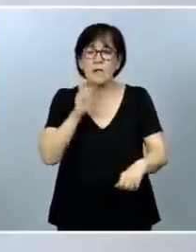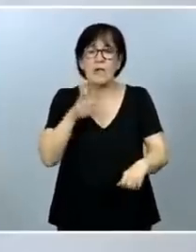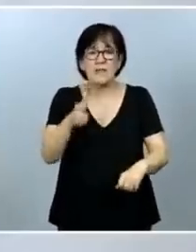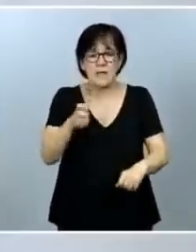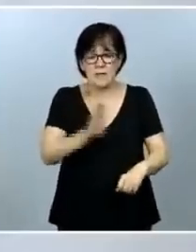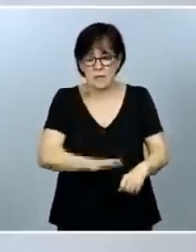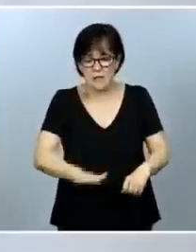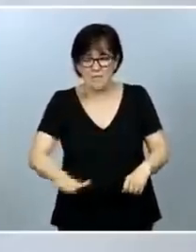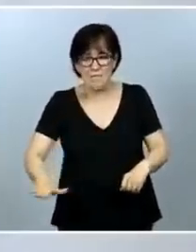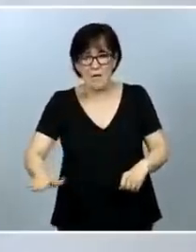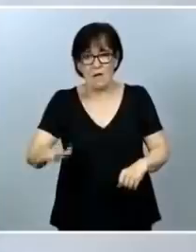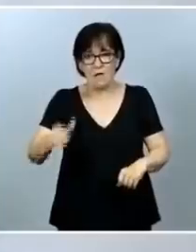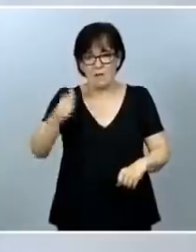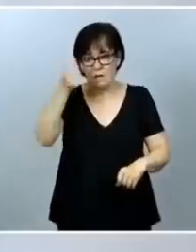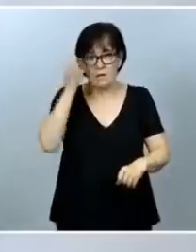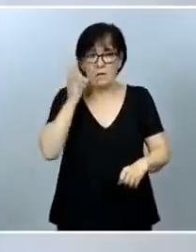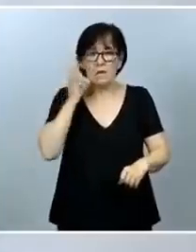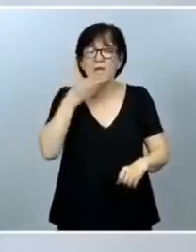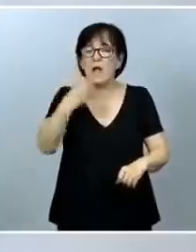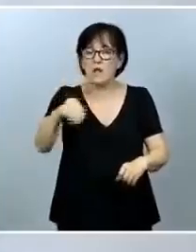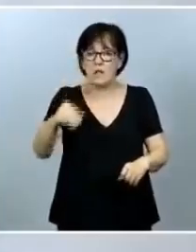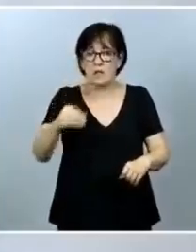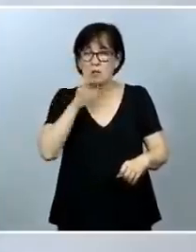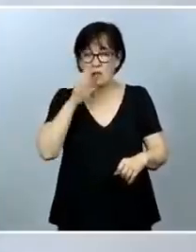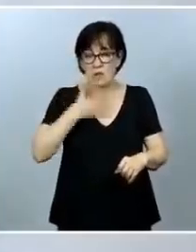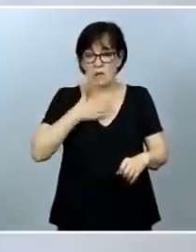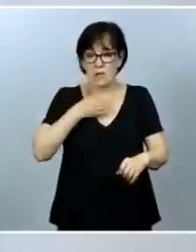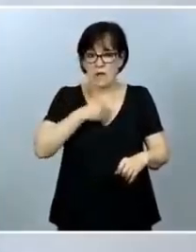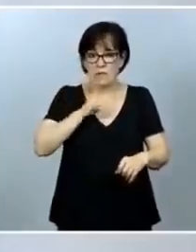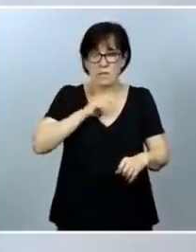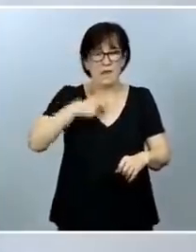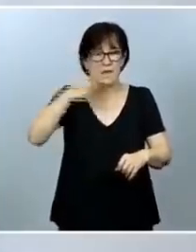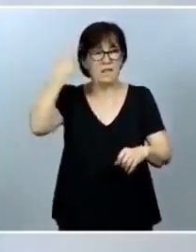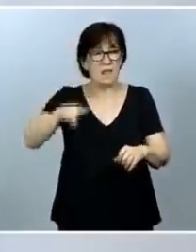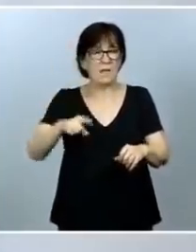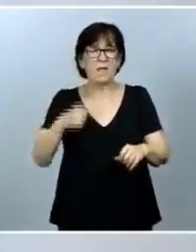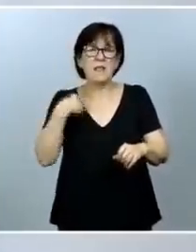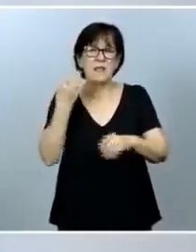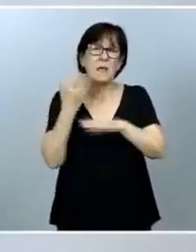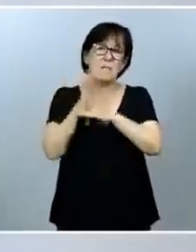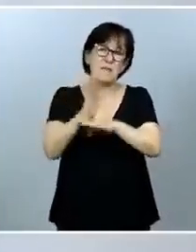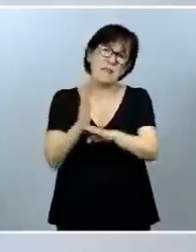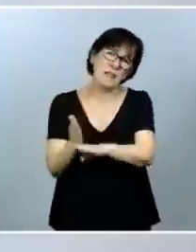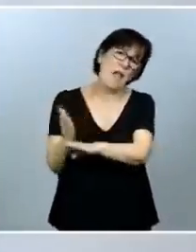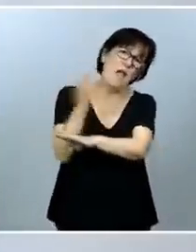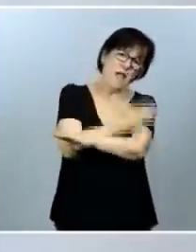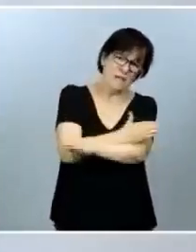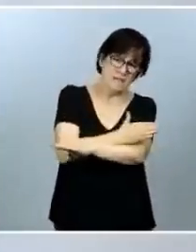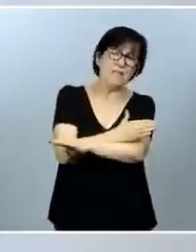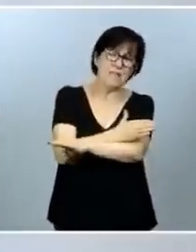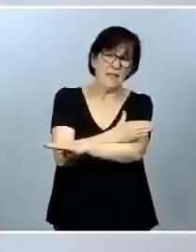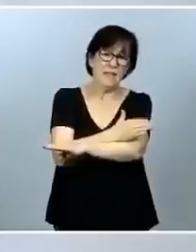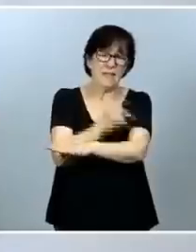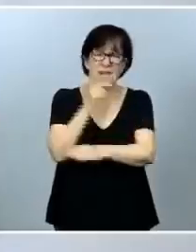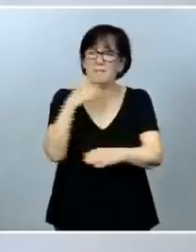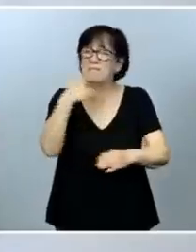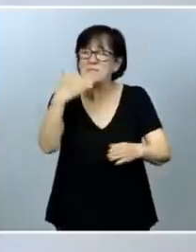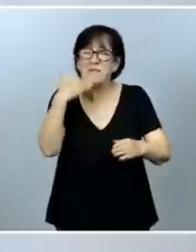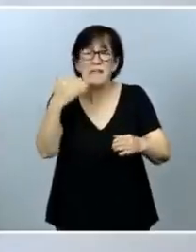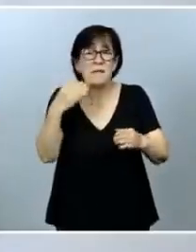la adolescencia en nuestro país. Como ustedes saben, se tenía que haber presentado un poco antes, estaba prácticamente